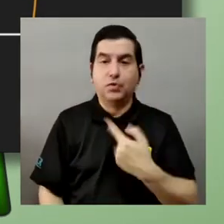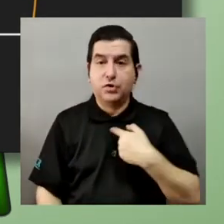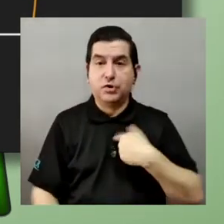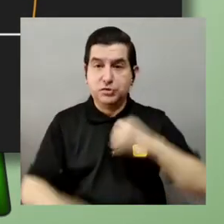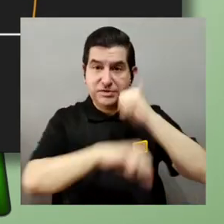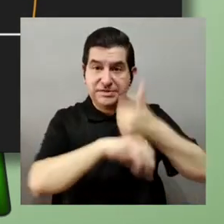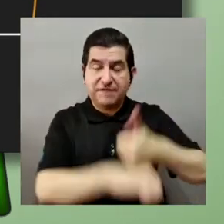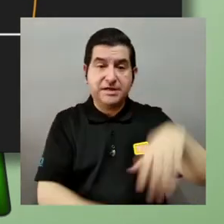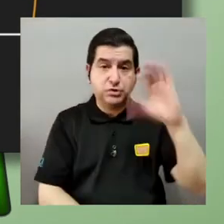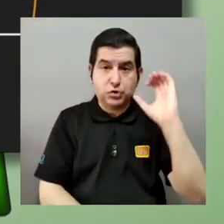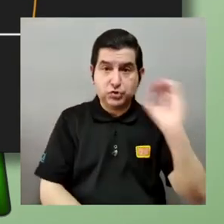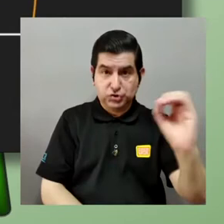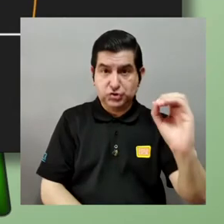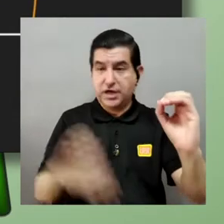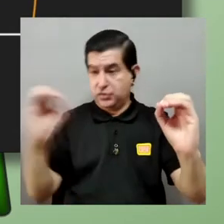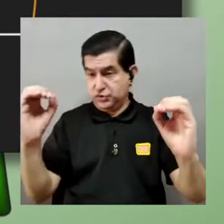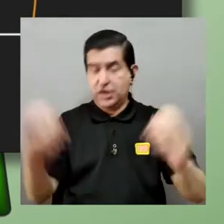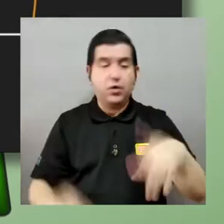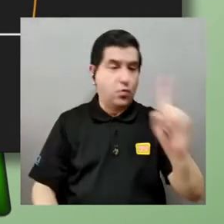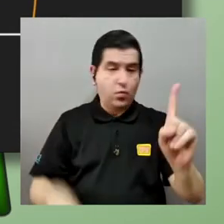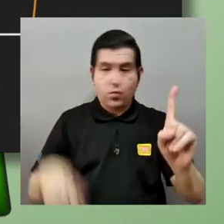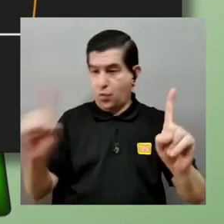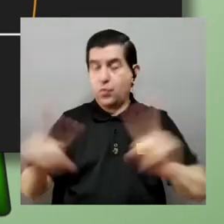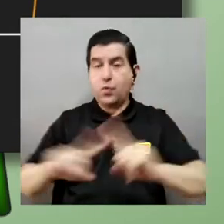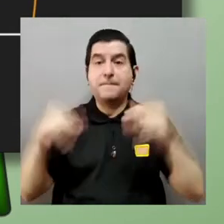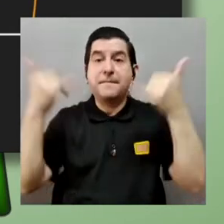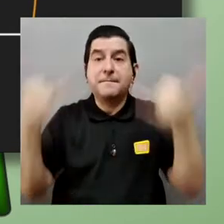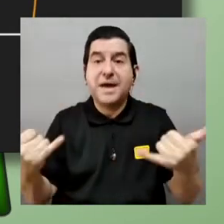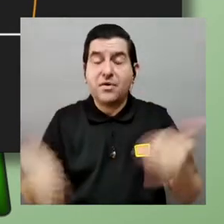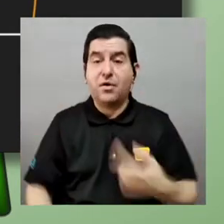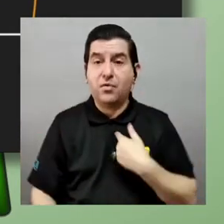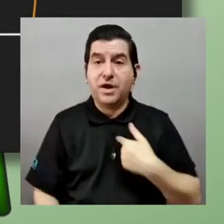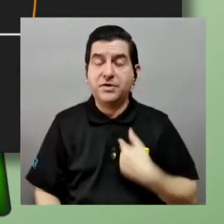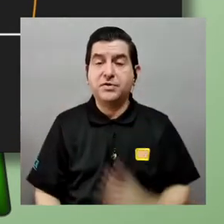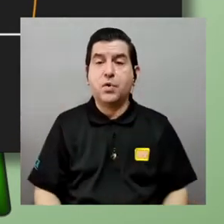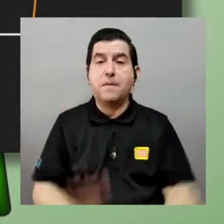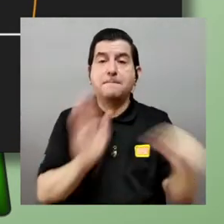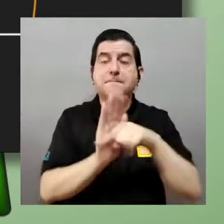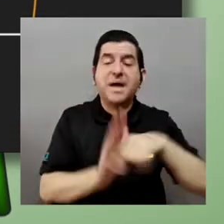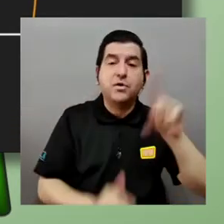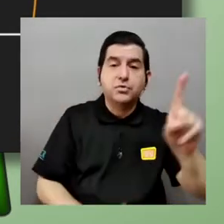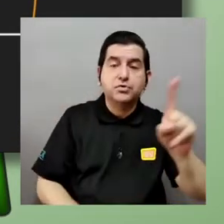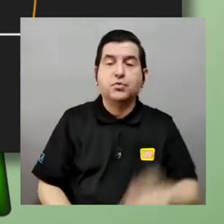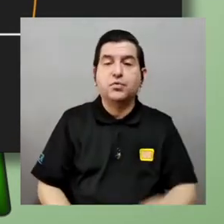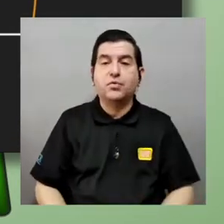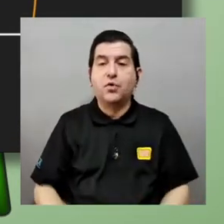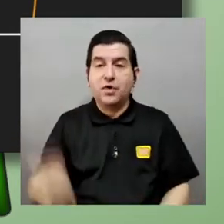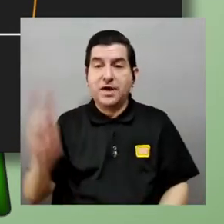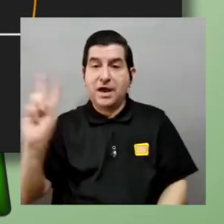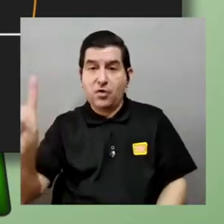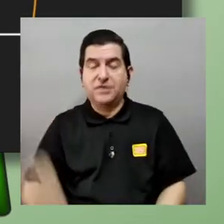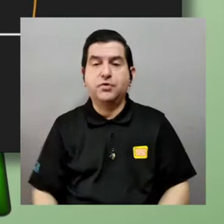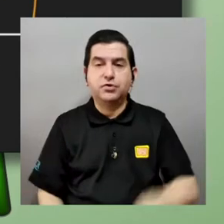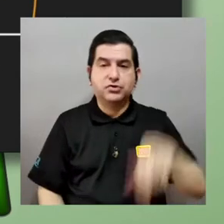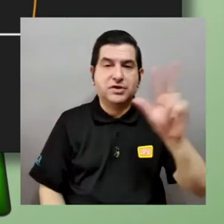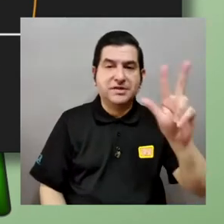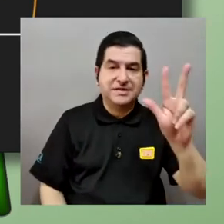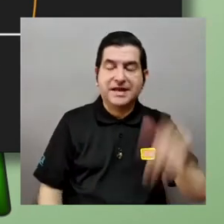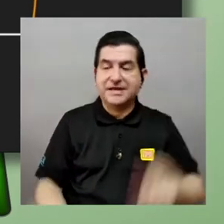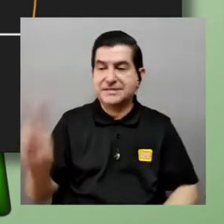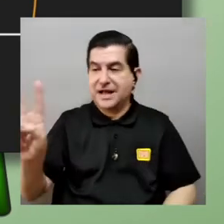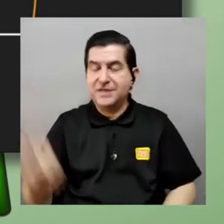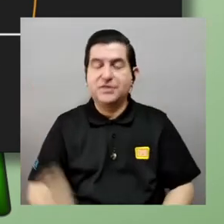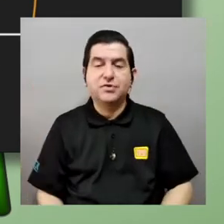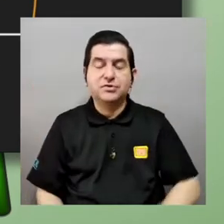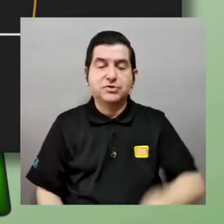0 el 1 al 1 pero ya ahora voy a brincar más bien al menos 1 el 2 asigno al menos 1 ok luego el 3 al 2 y el 4 al menos 2 entonces